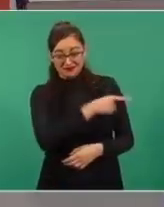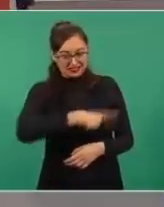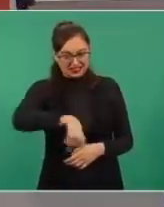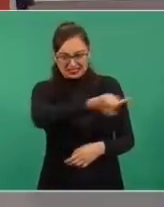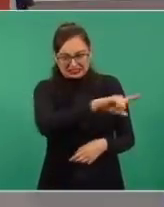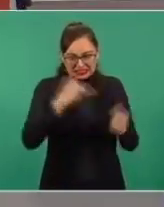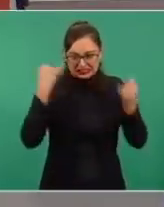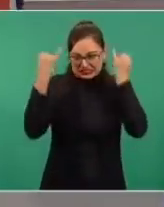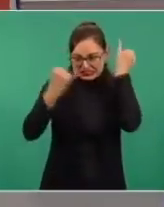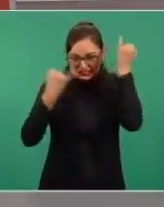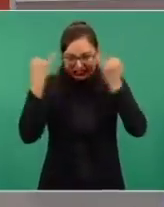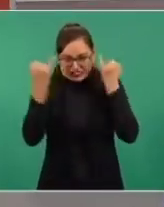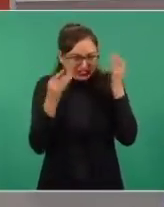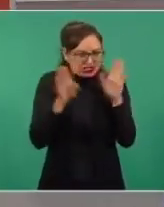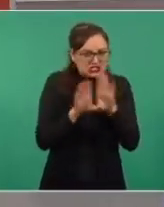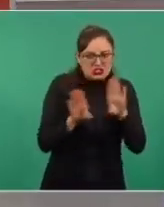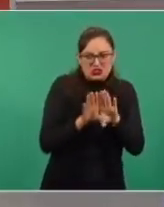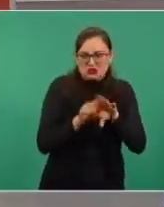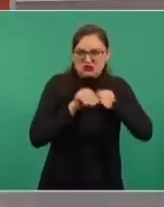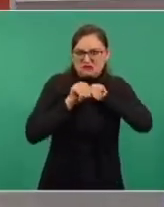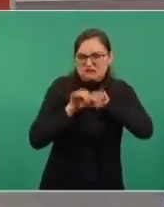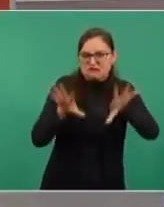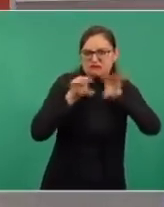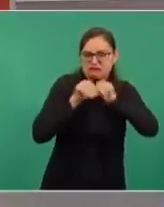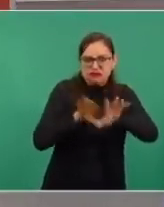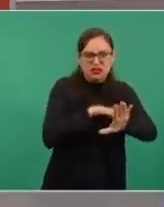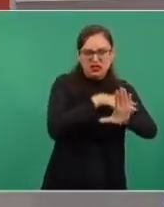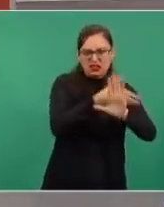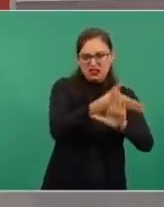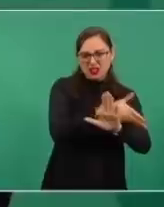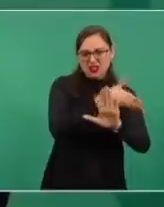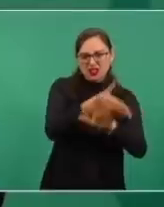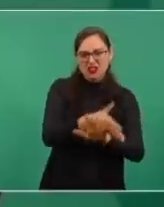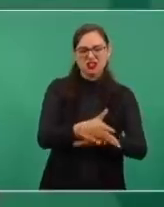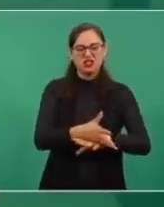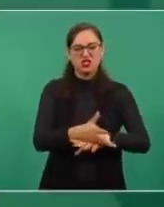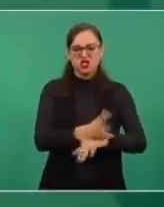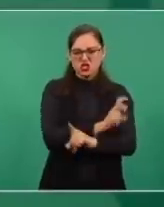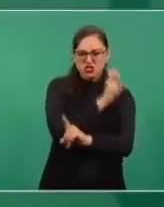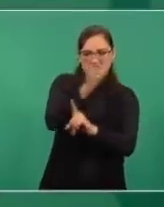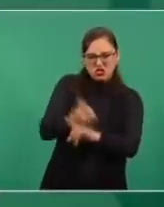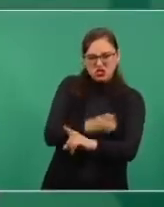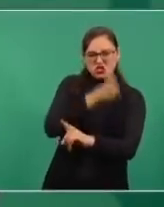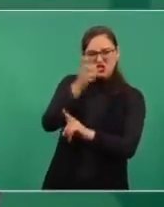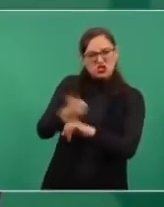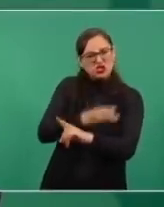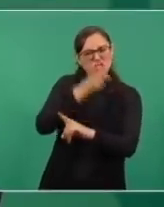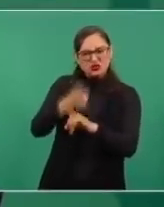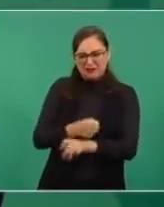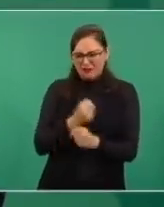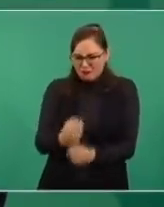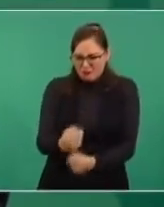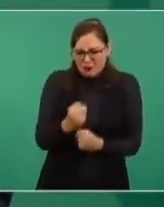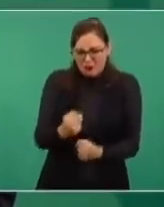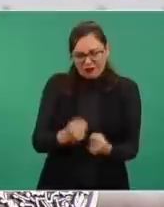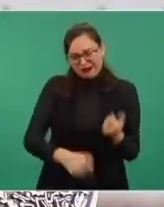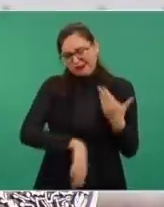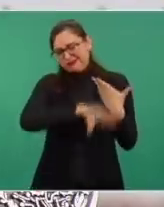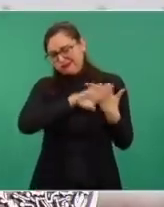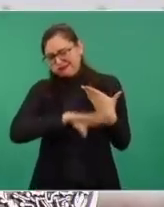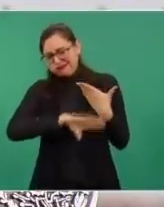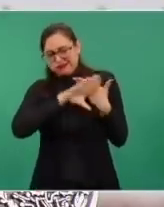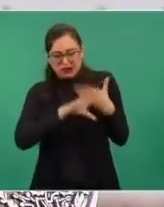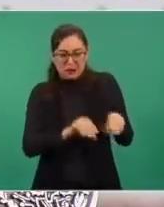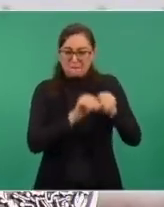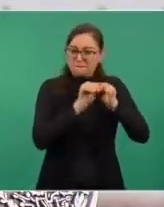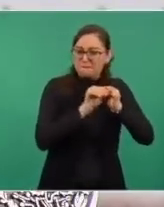y de toda una guerra sucia, una campaña en los medios,